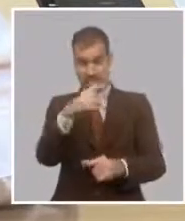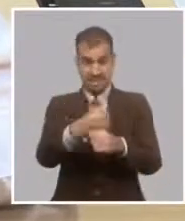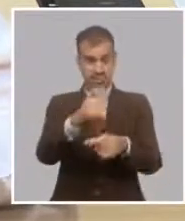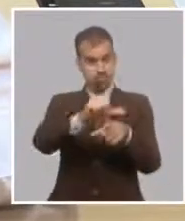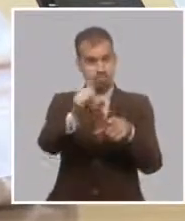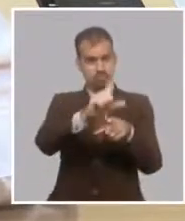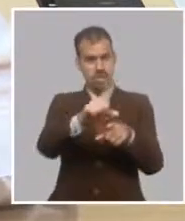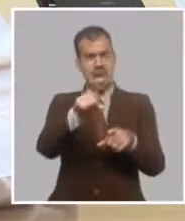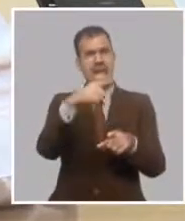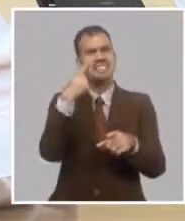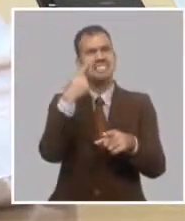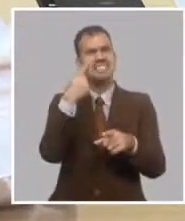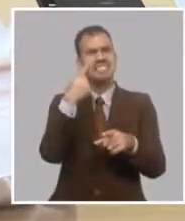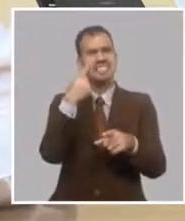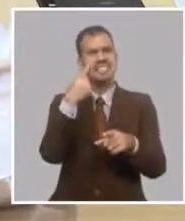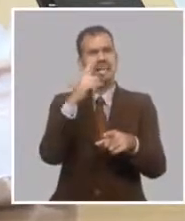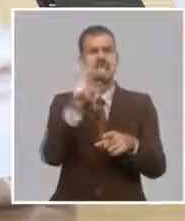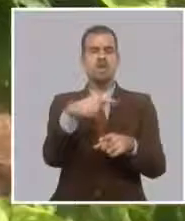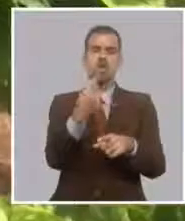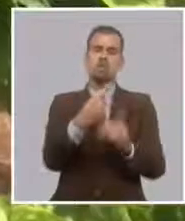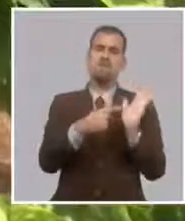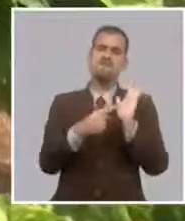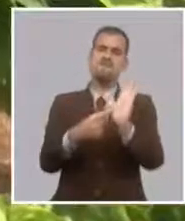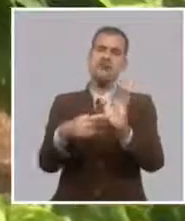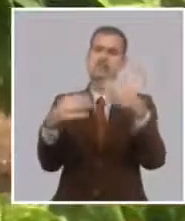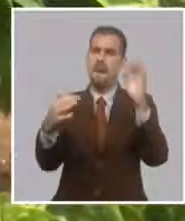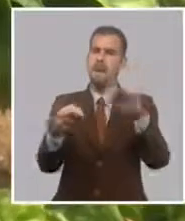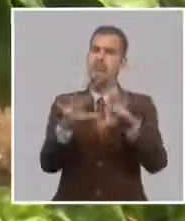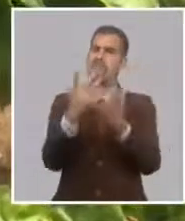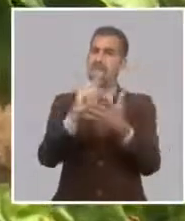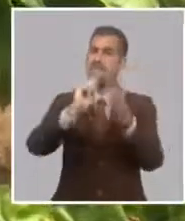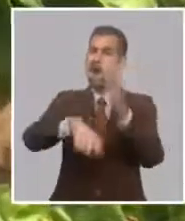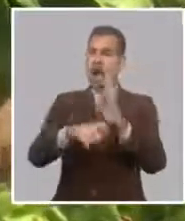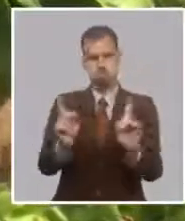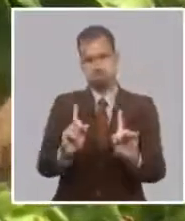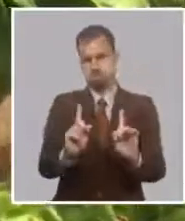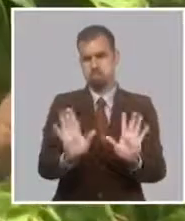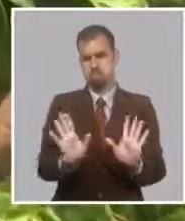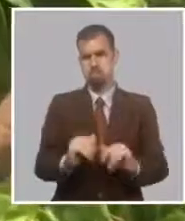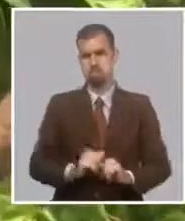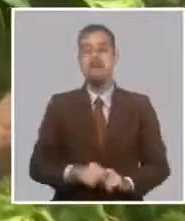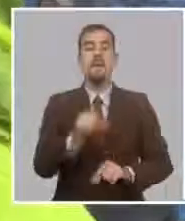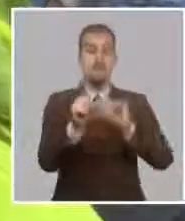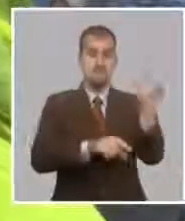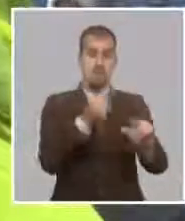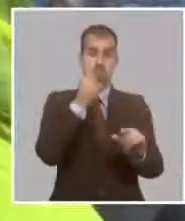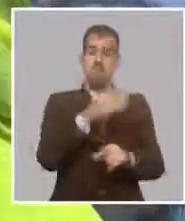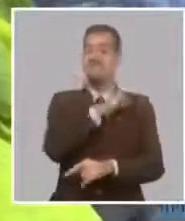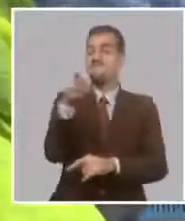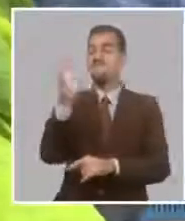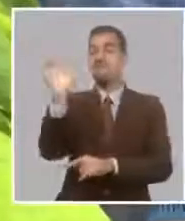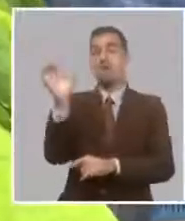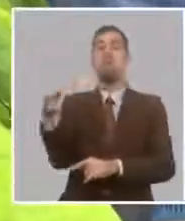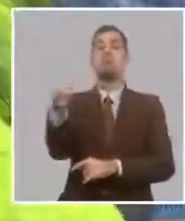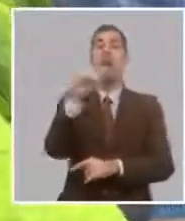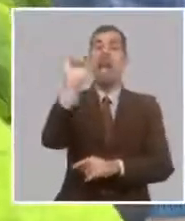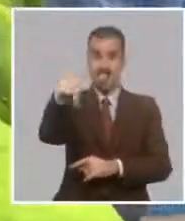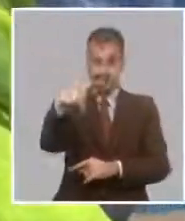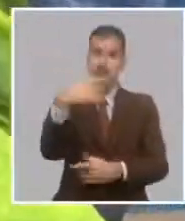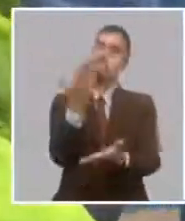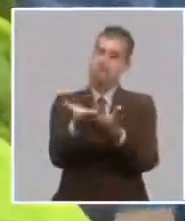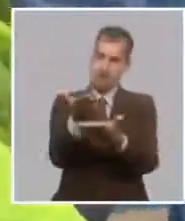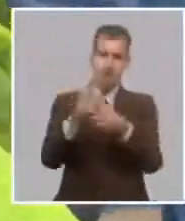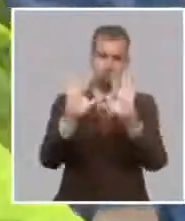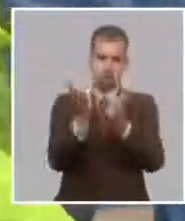no tienen que presentarles garantías a los bancos. Los productores pueden solicitar el financiamiento en las sucursales bancarias de sus municipios donde